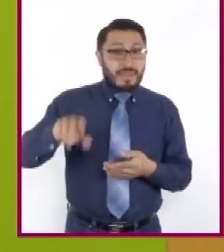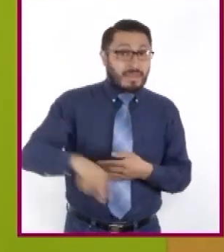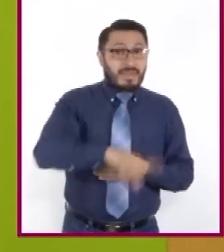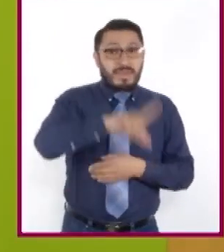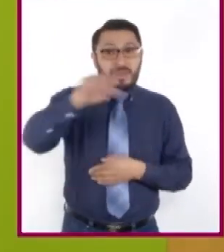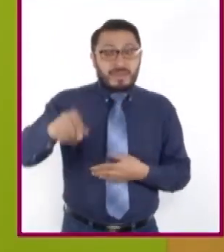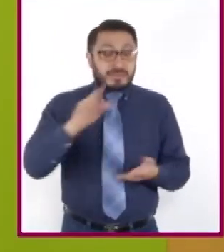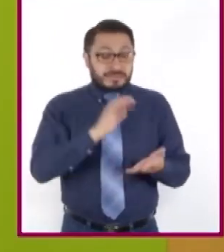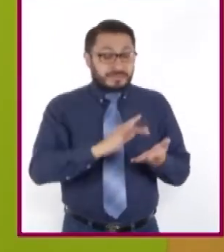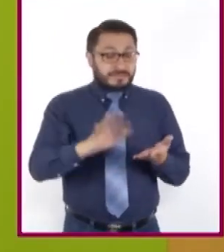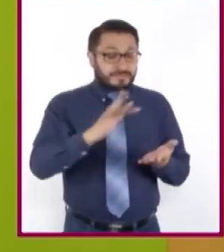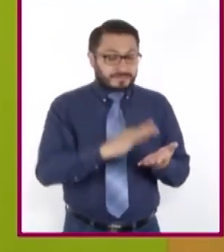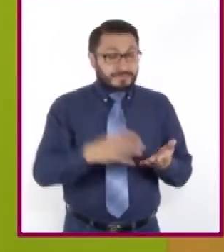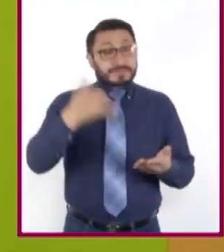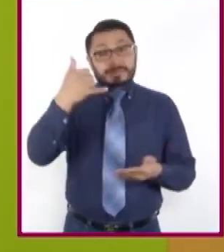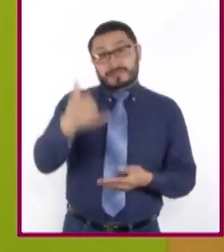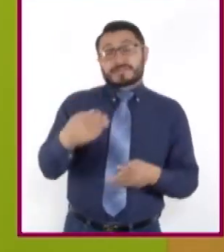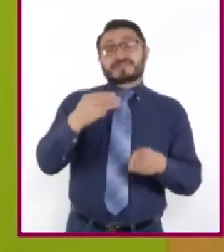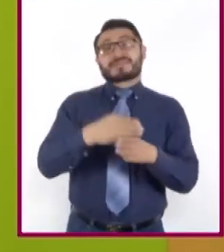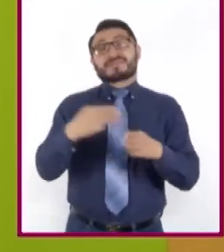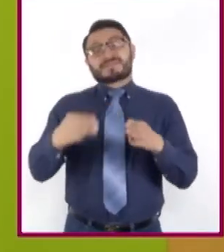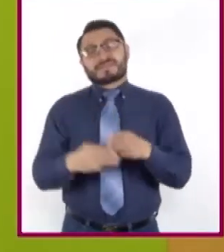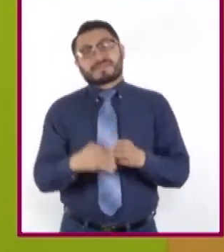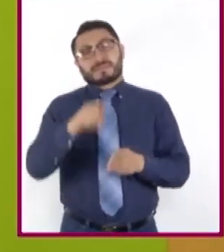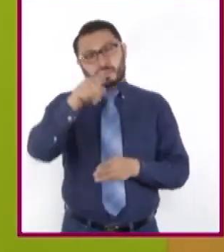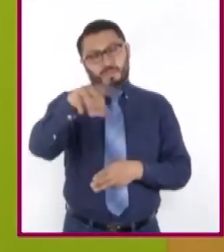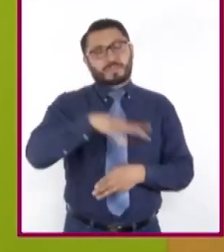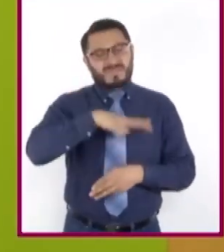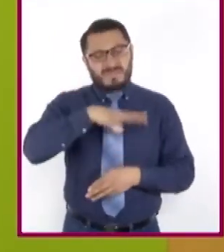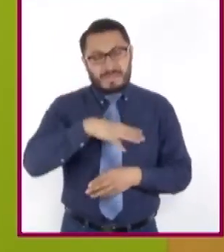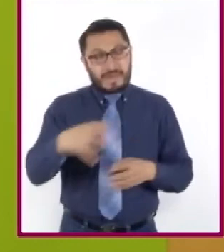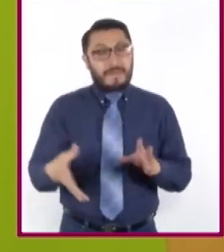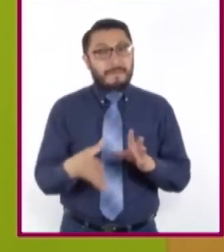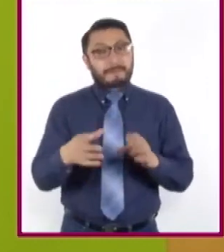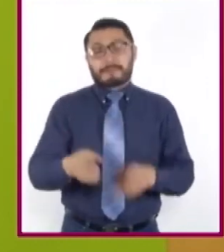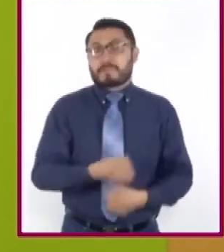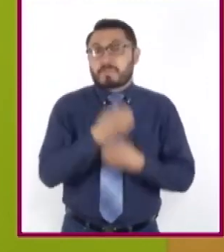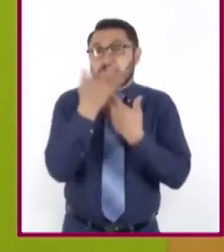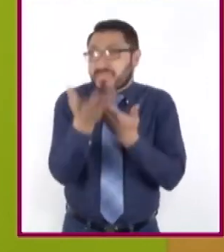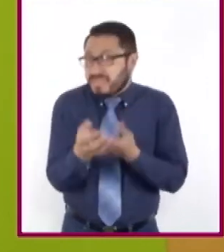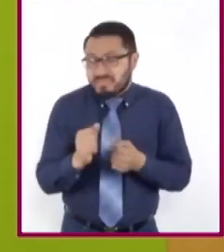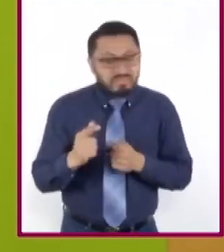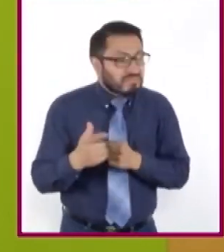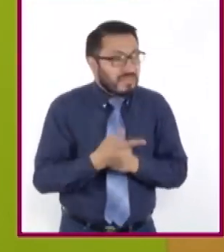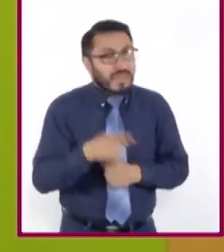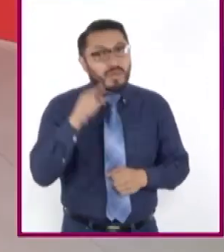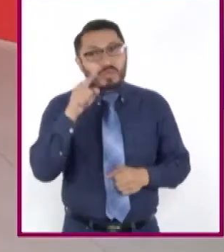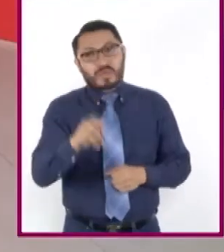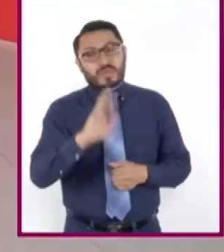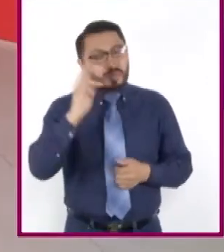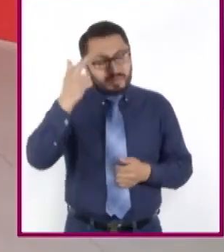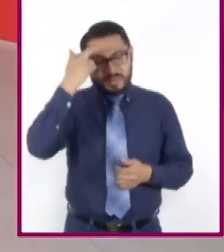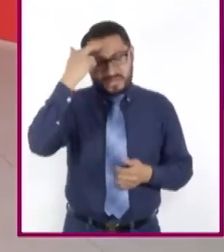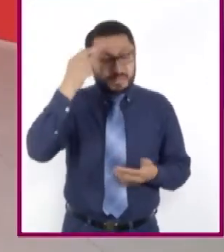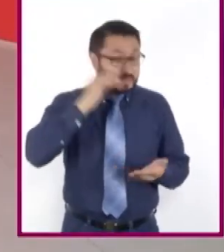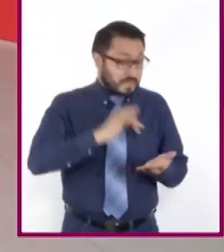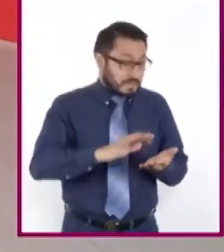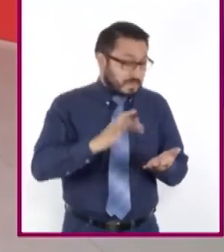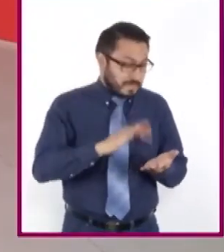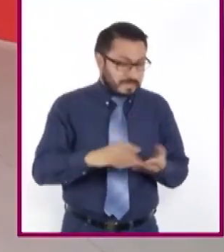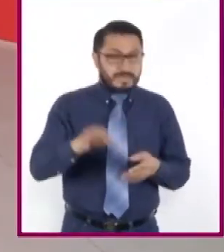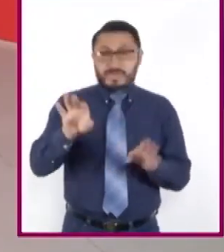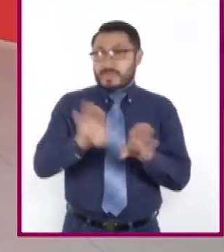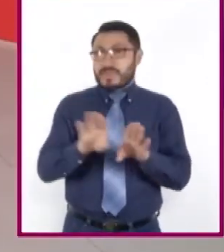y con los materiales que dispongan, expresarán momentos y emociones que les hayan inspirado esas frases, como lo han estado